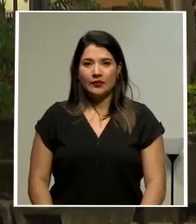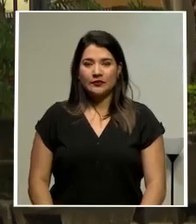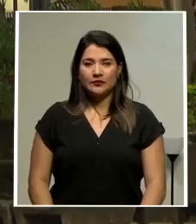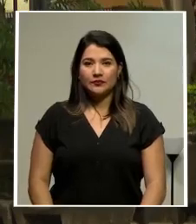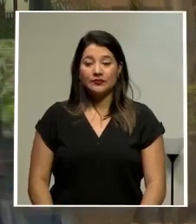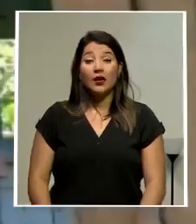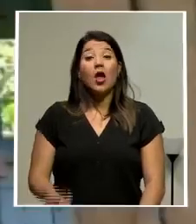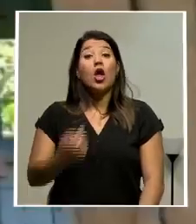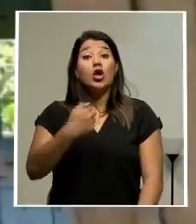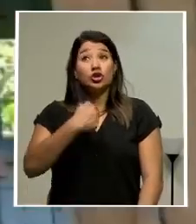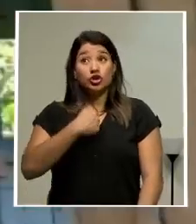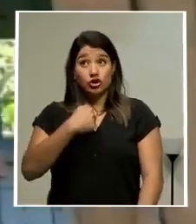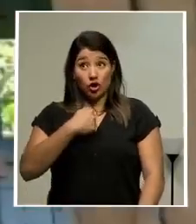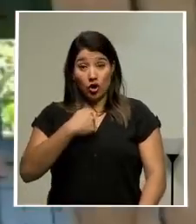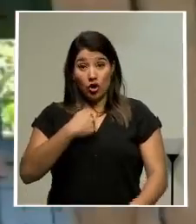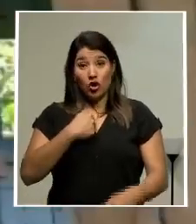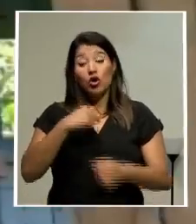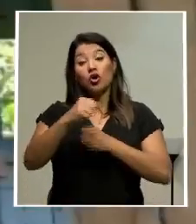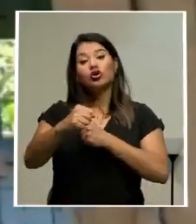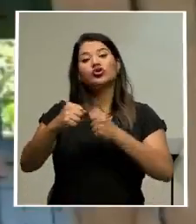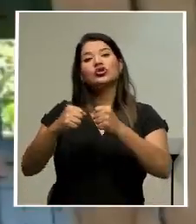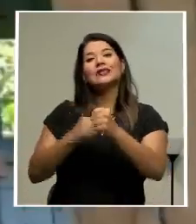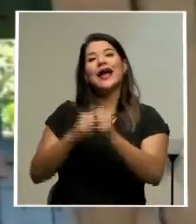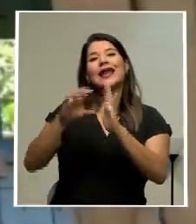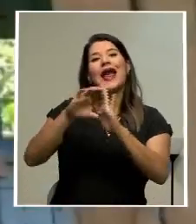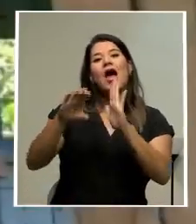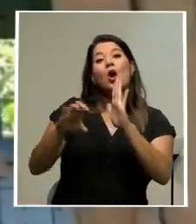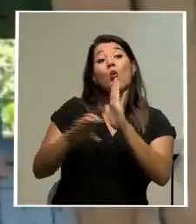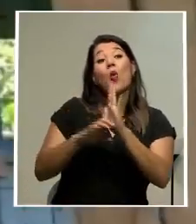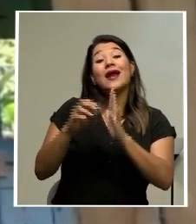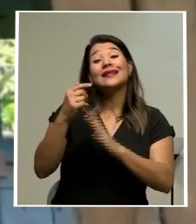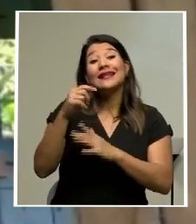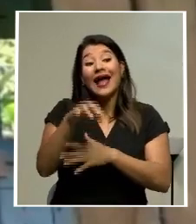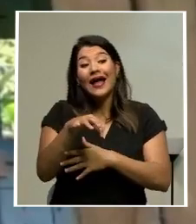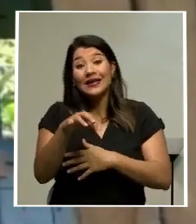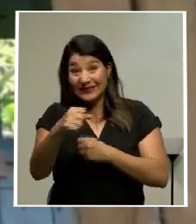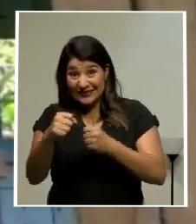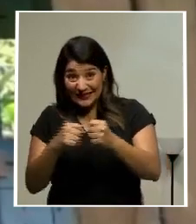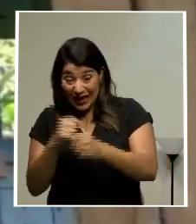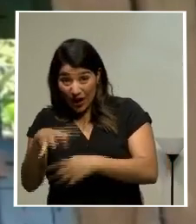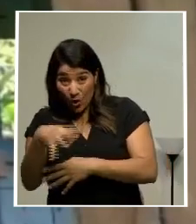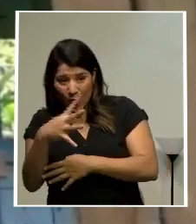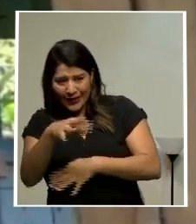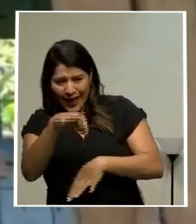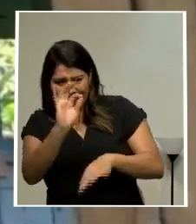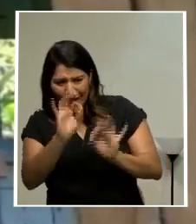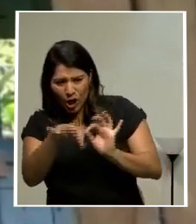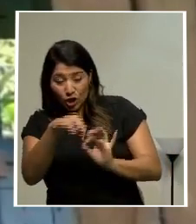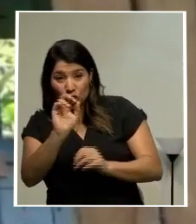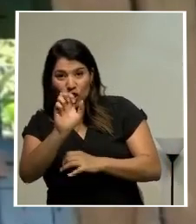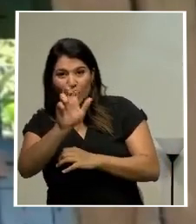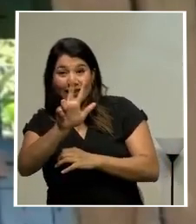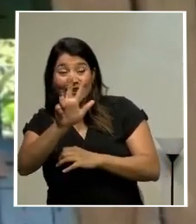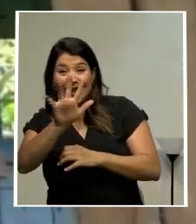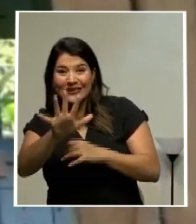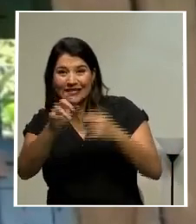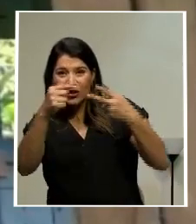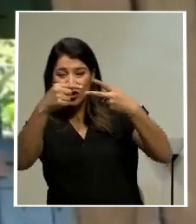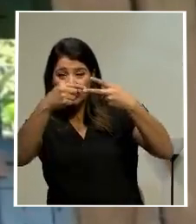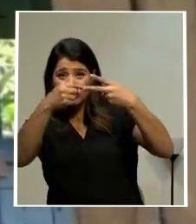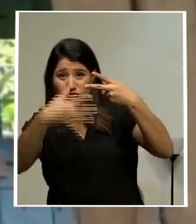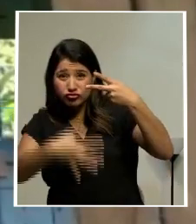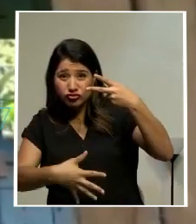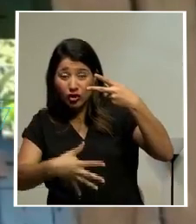Yo, sala constitucional, he encontrado 35 inconstitucionalidades, ¿verdad? Y por lo tanto,